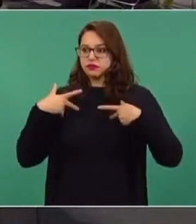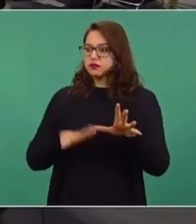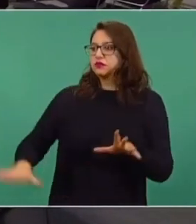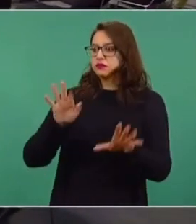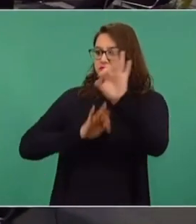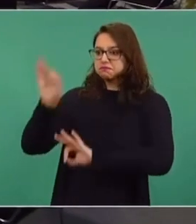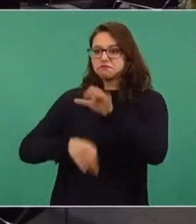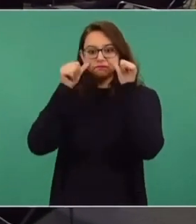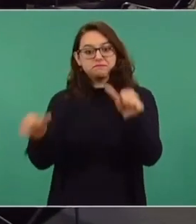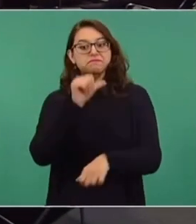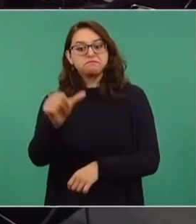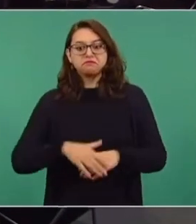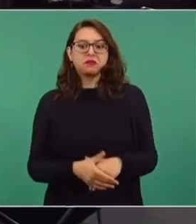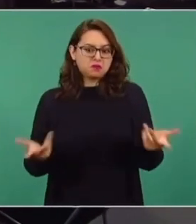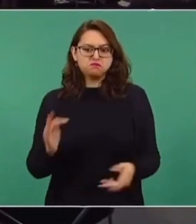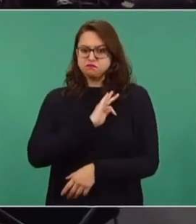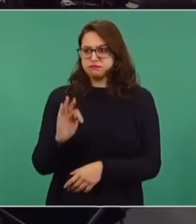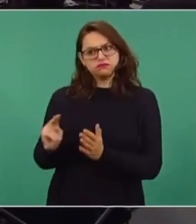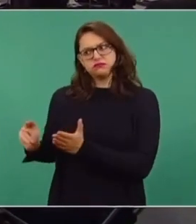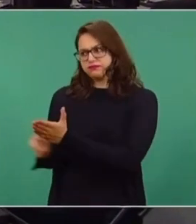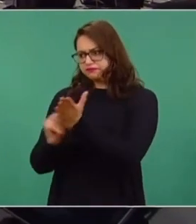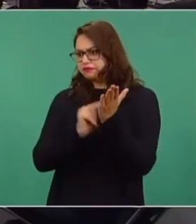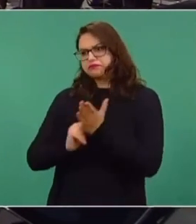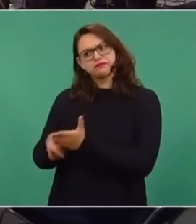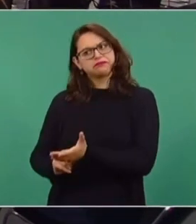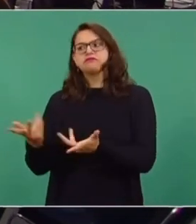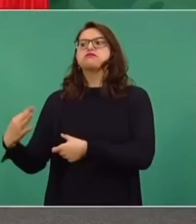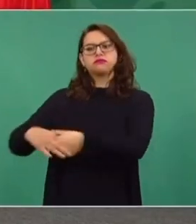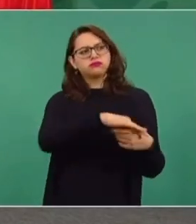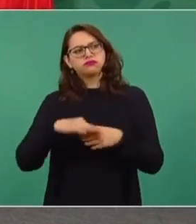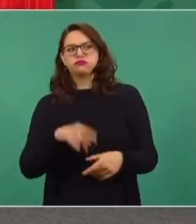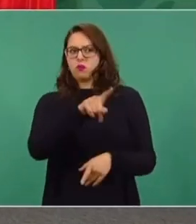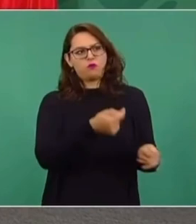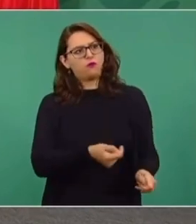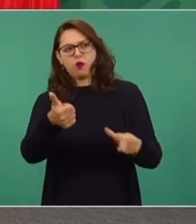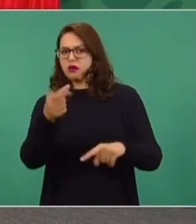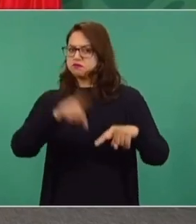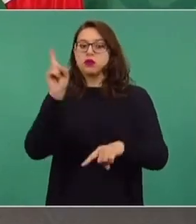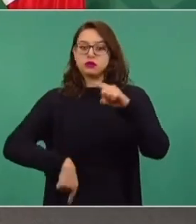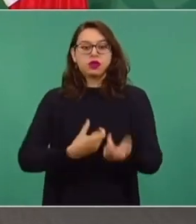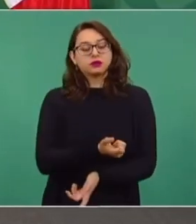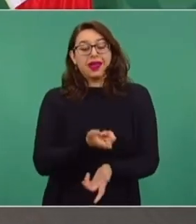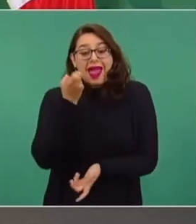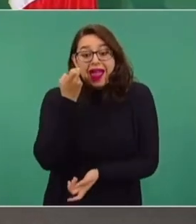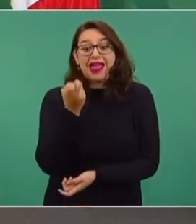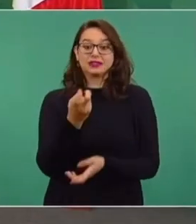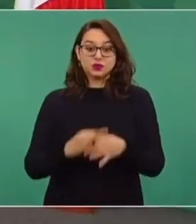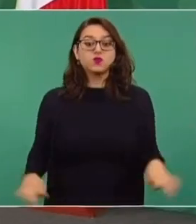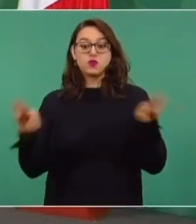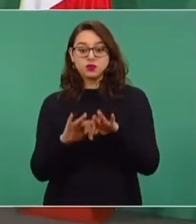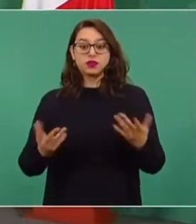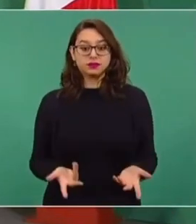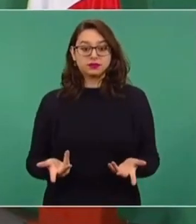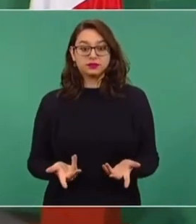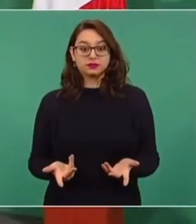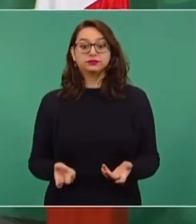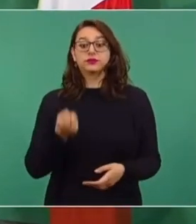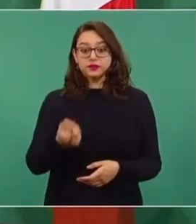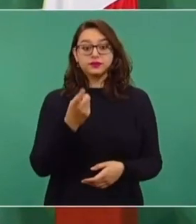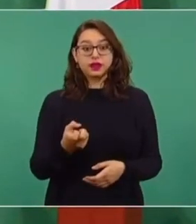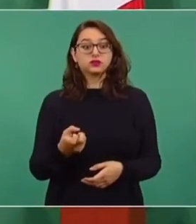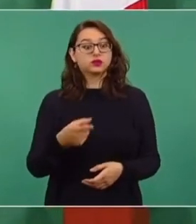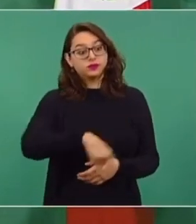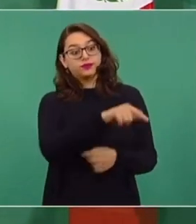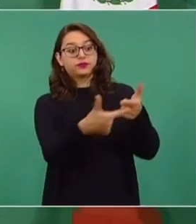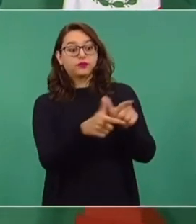pueblo, pues se convoca a una consulta y el pueblo pone y el pueblo quita. Esto es lo que debería de estar haciendo la